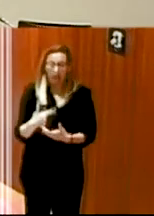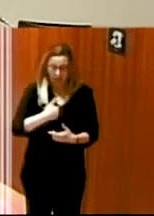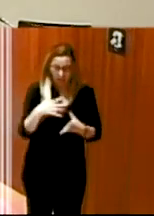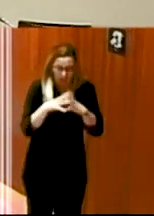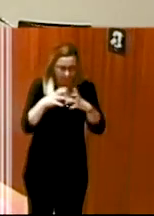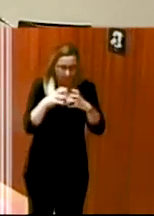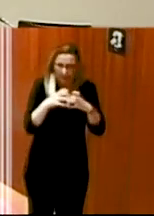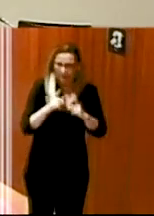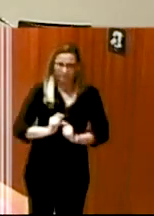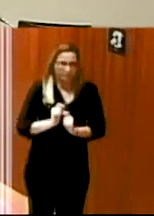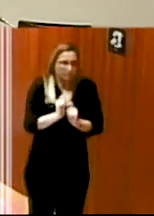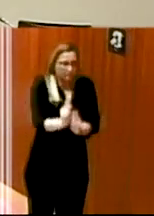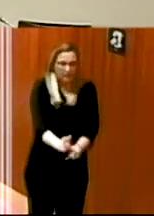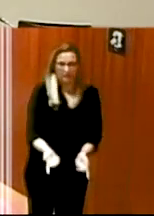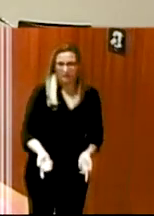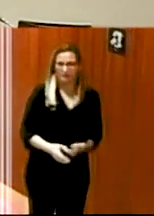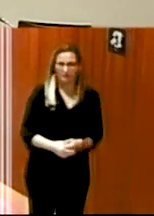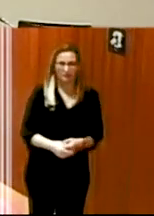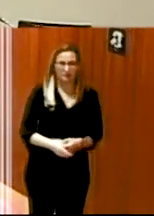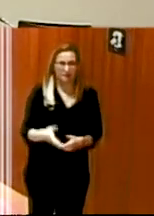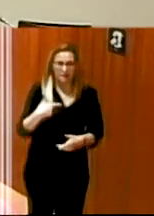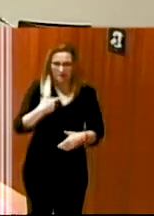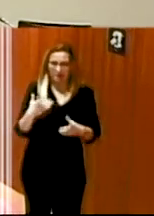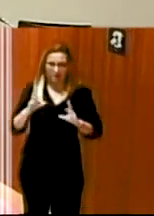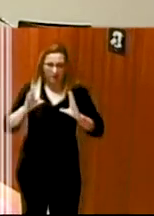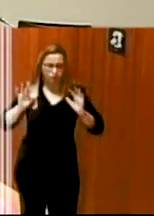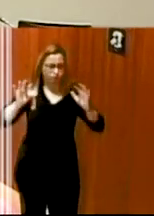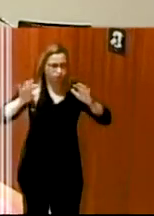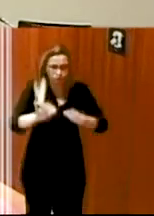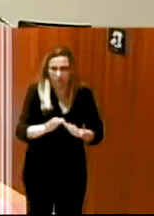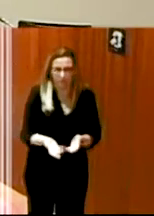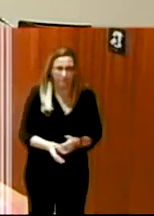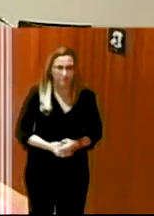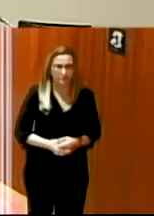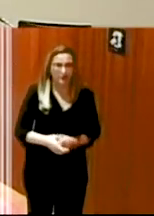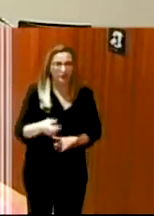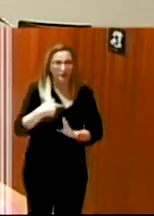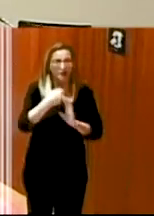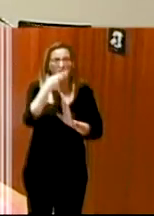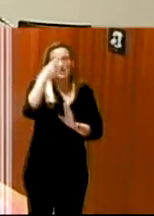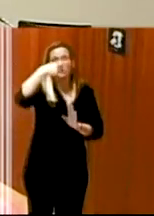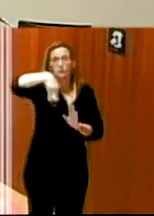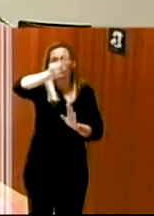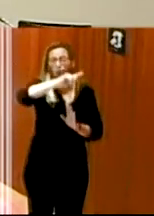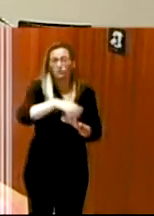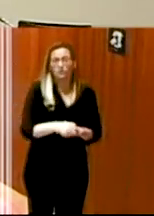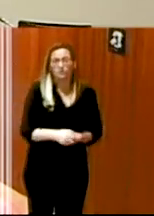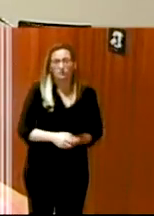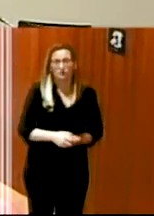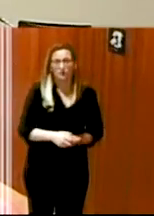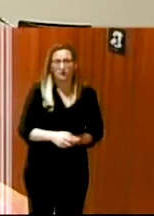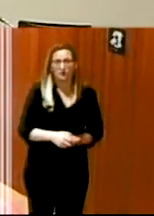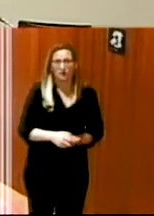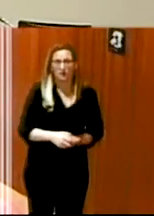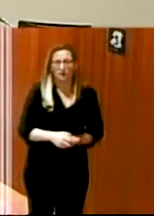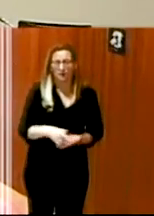y de y de tirar para adelante o sea que según todo esto y después de hablar con